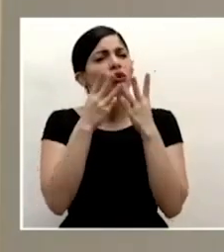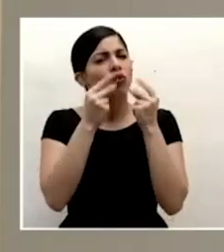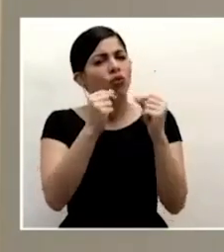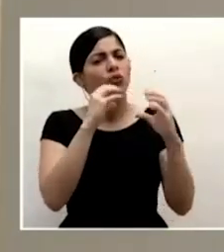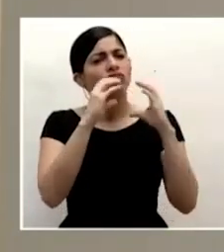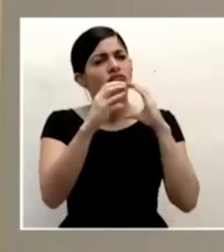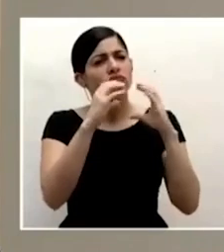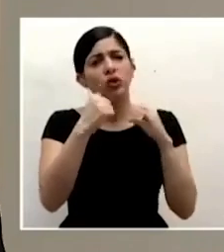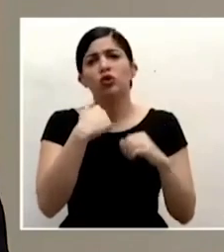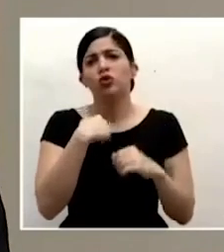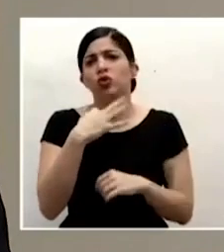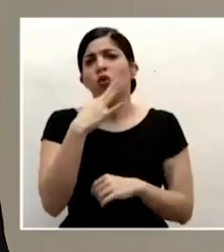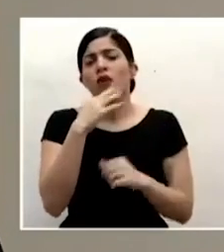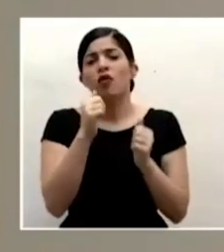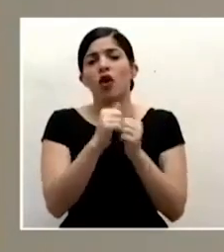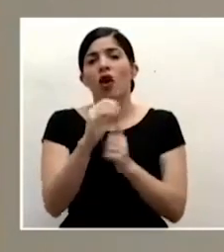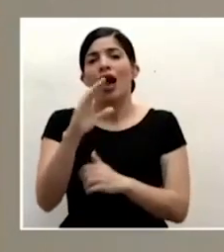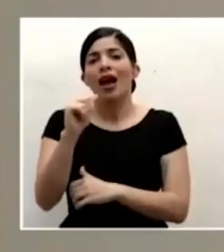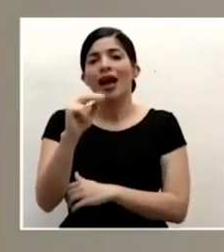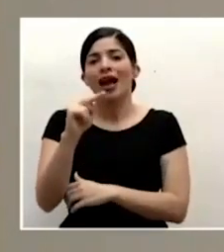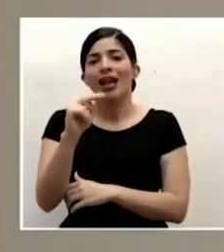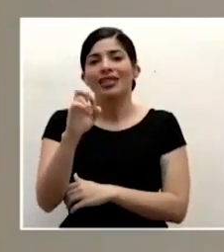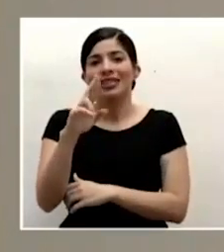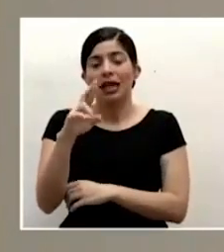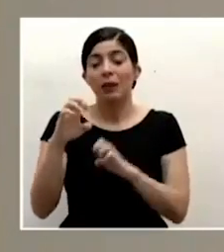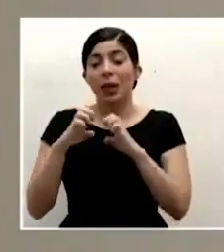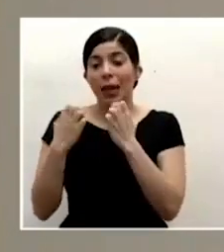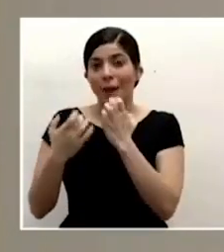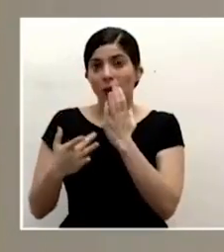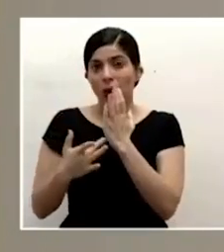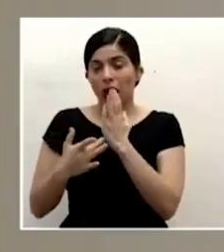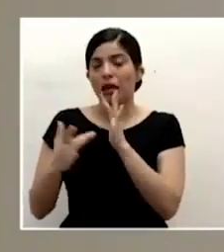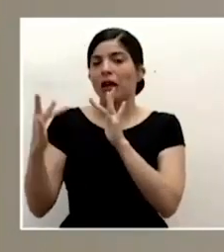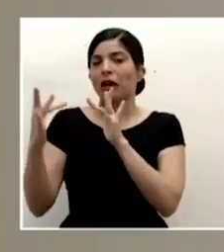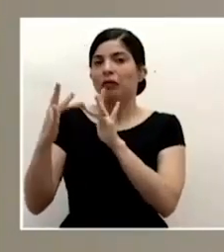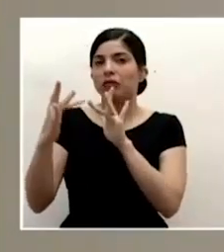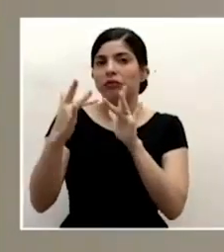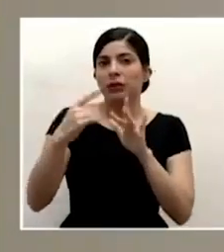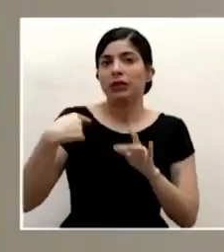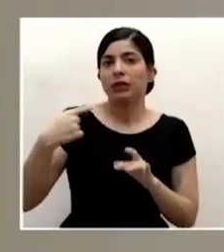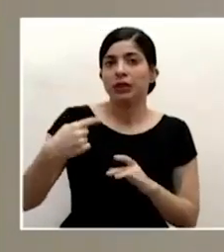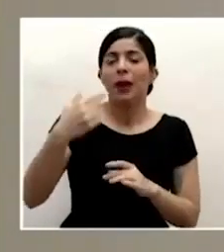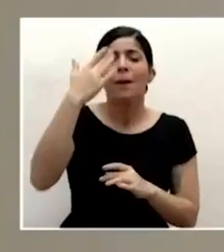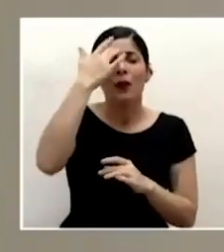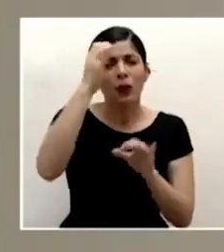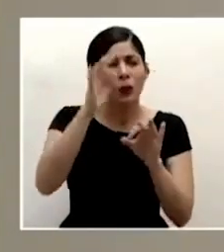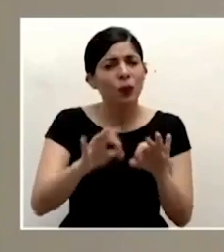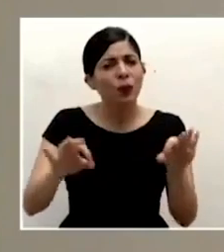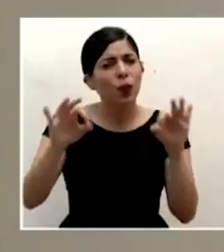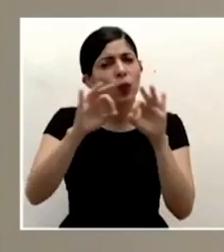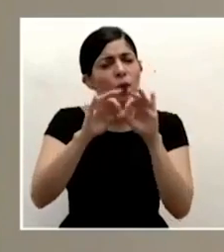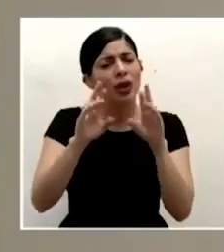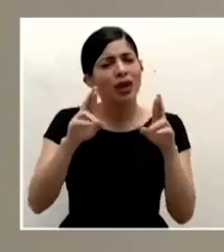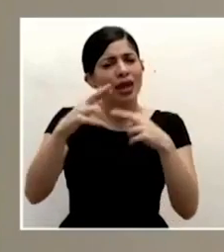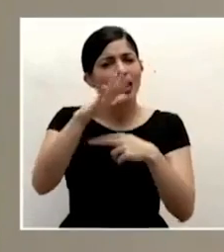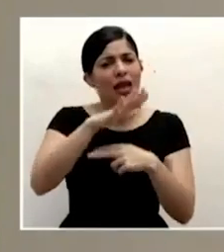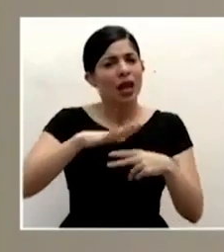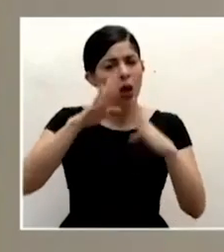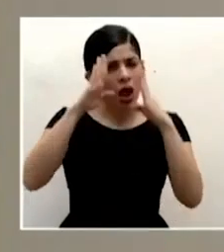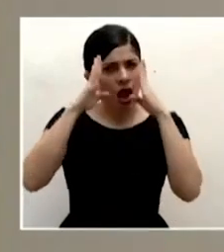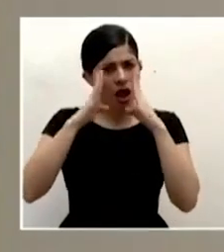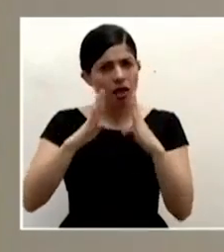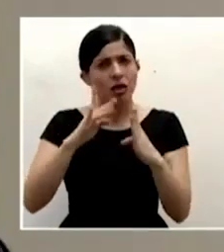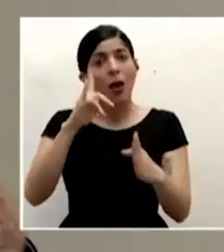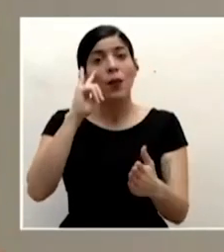yo converso con los cancilleres nuestros equipos técnicos están conversando porque es fundamental el abordaje regional en ese